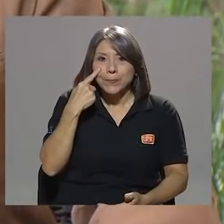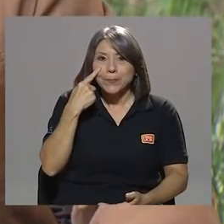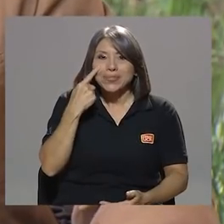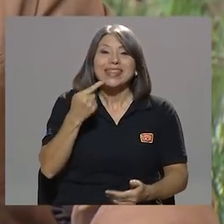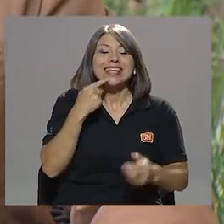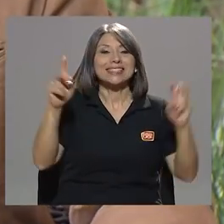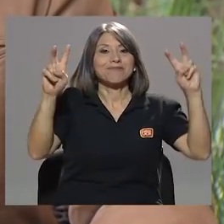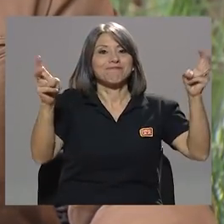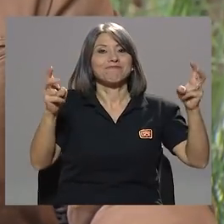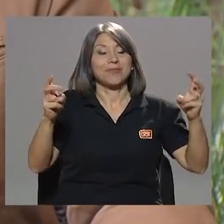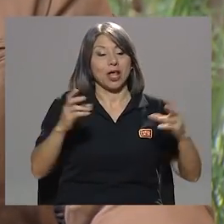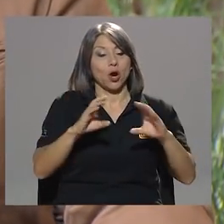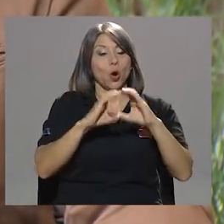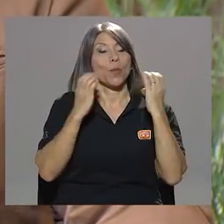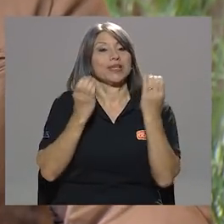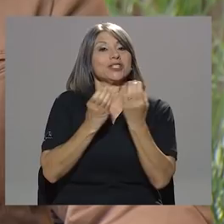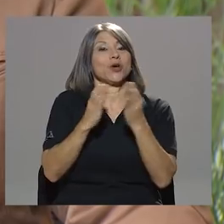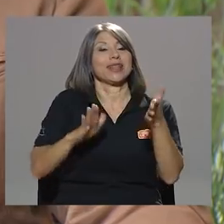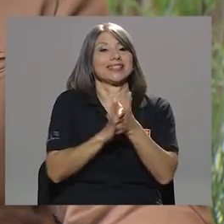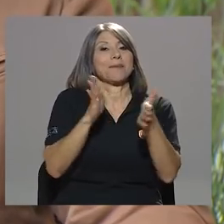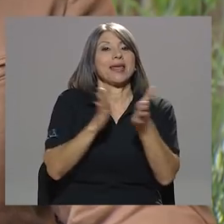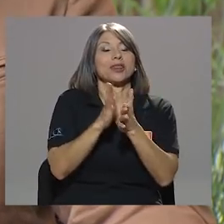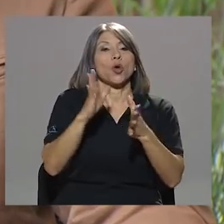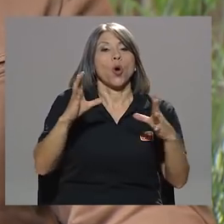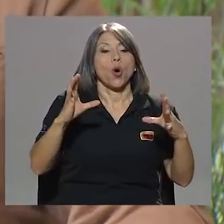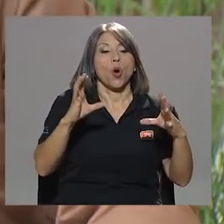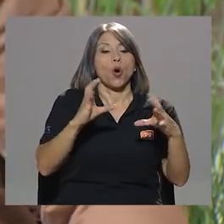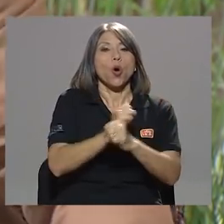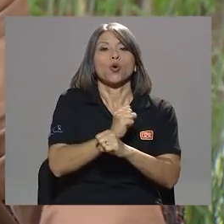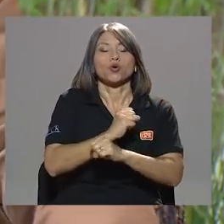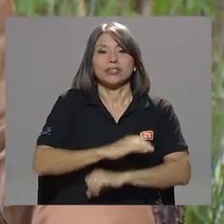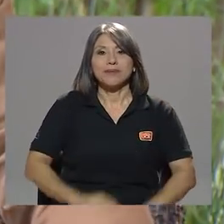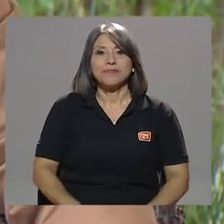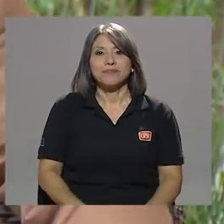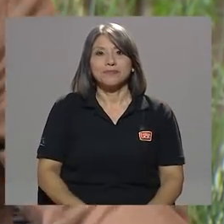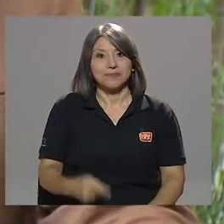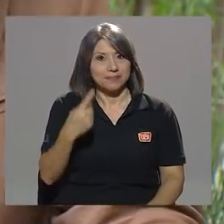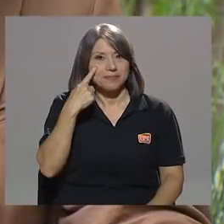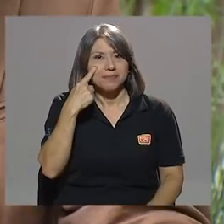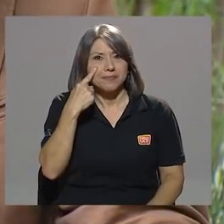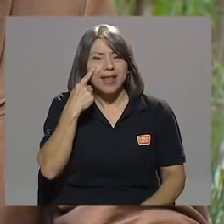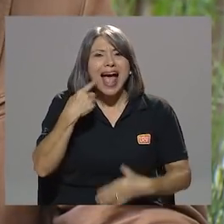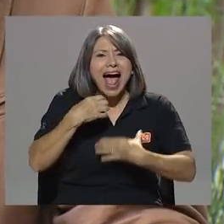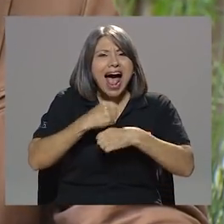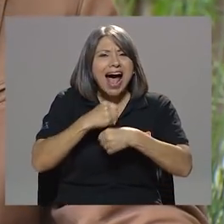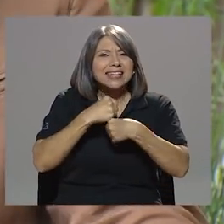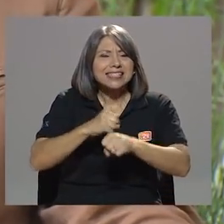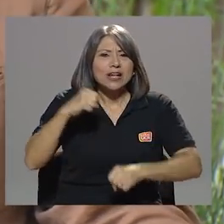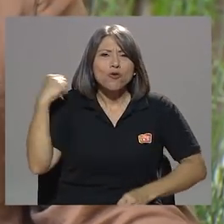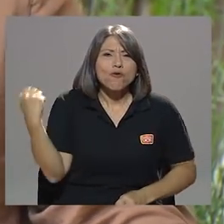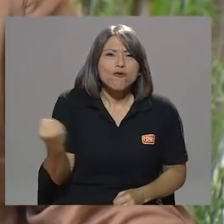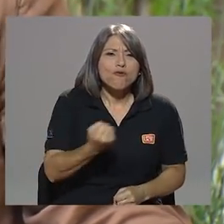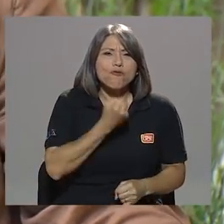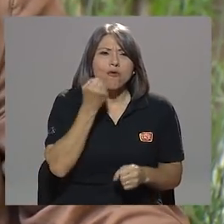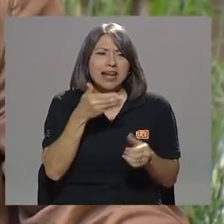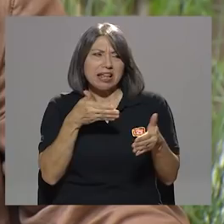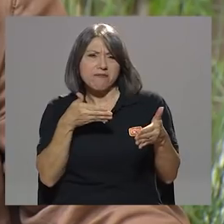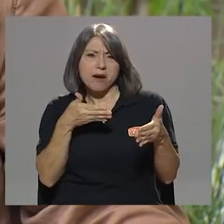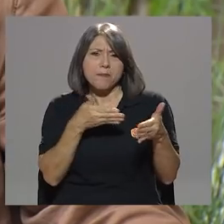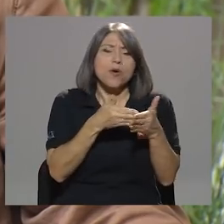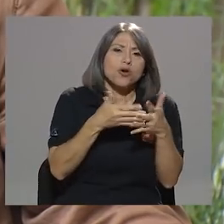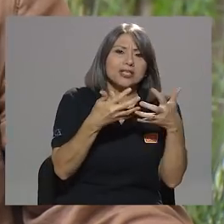Concluye la comisión del cemento. Oiga, hacer un fuerte reproche a la empresa Holcim.